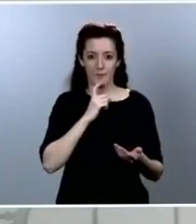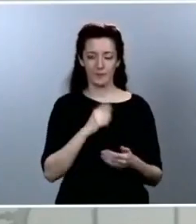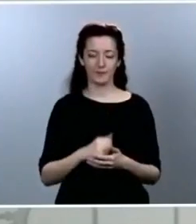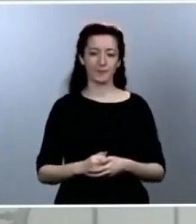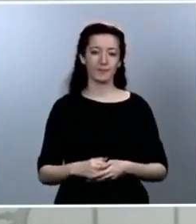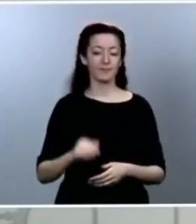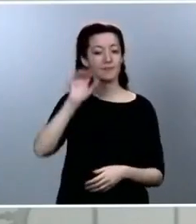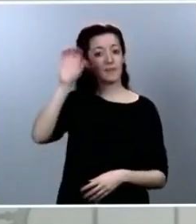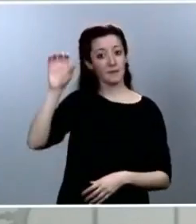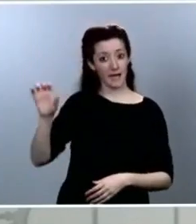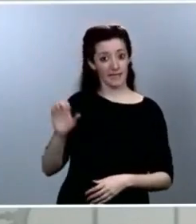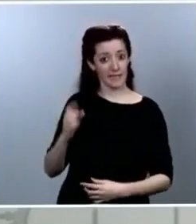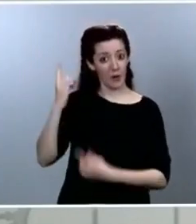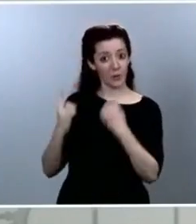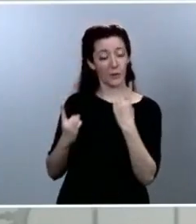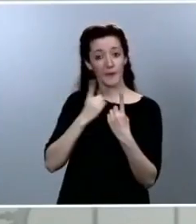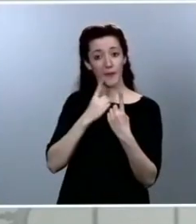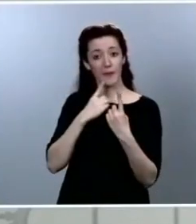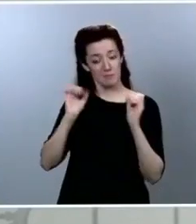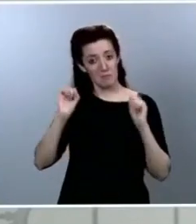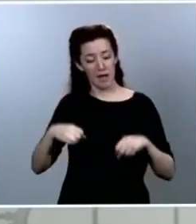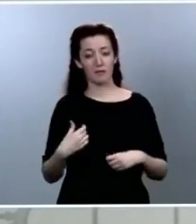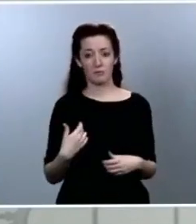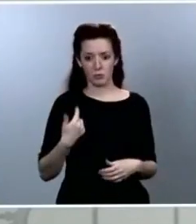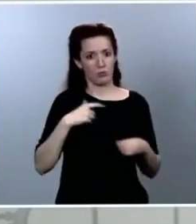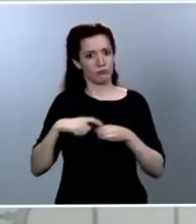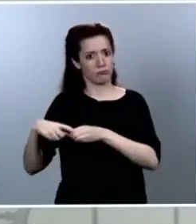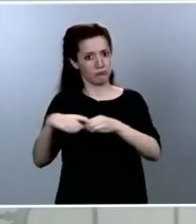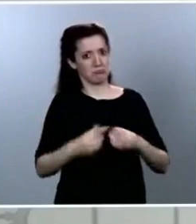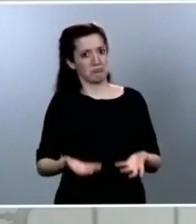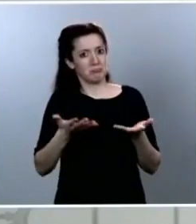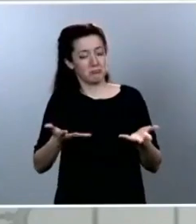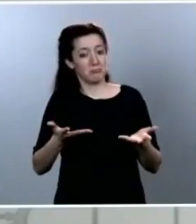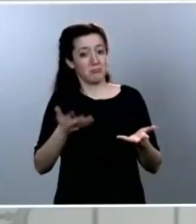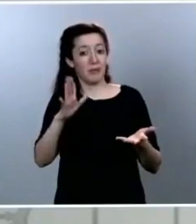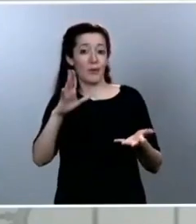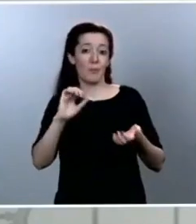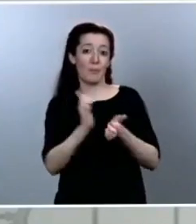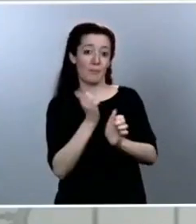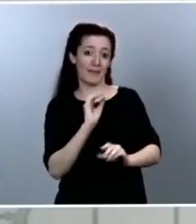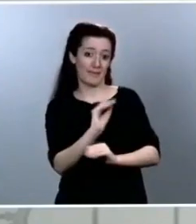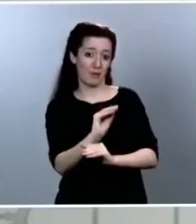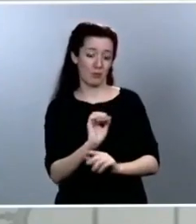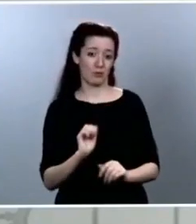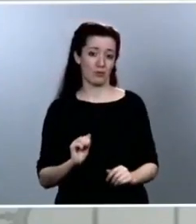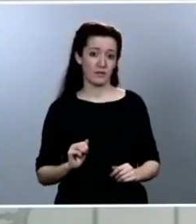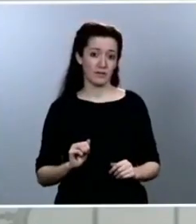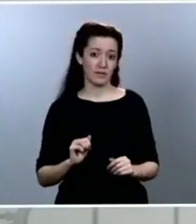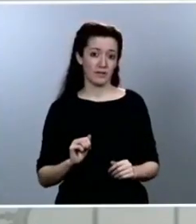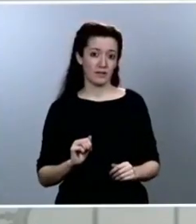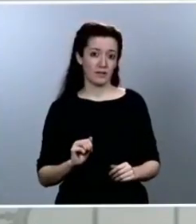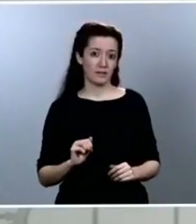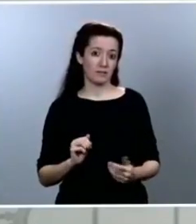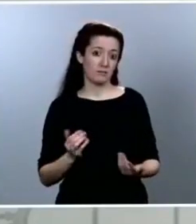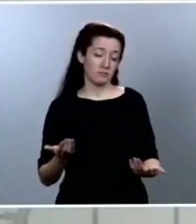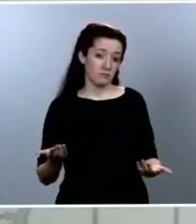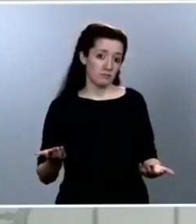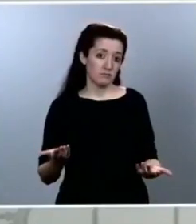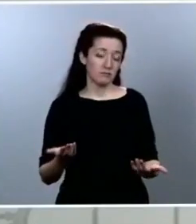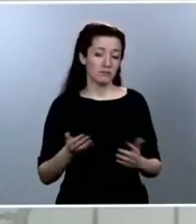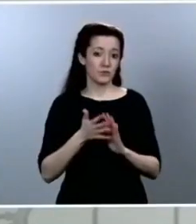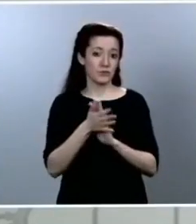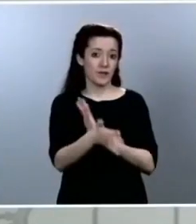solidaridad, pero a través de préstamos. Y efectivamente con algún tipo de exigencia. Bueno,